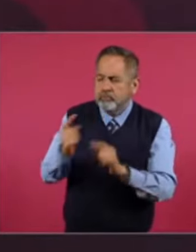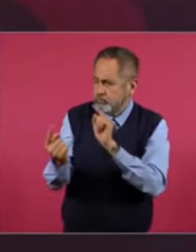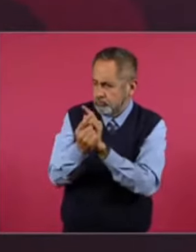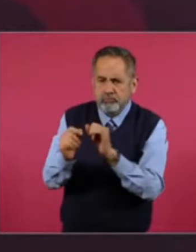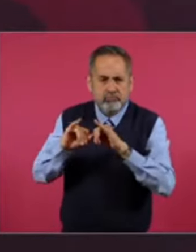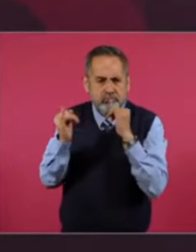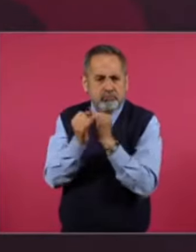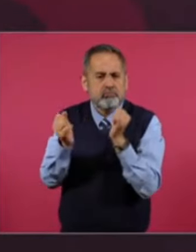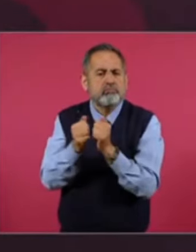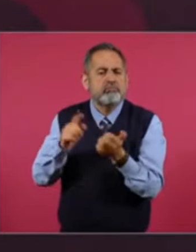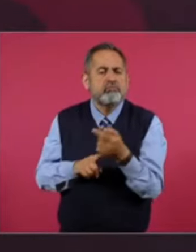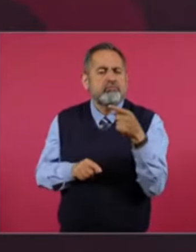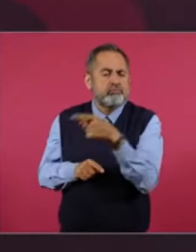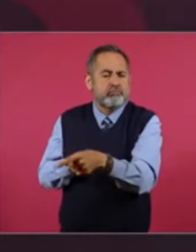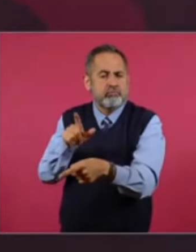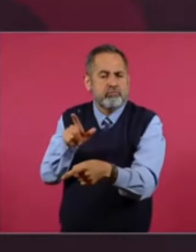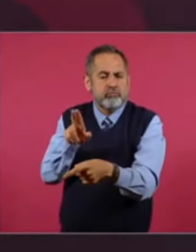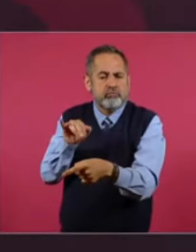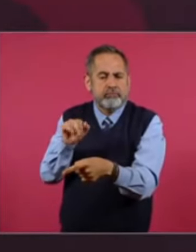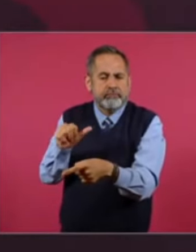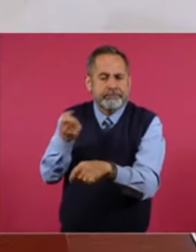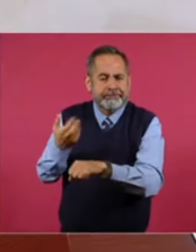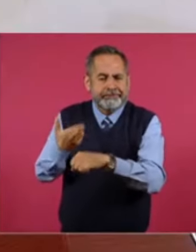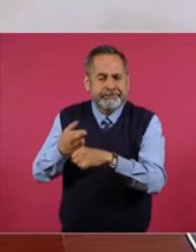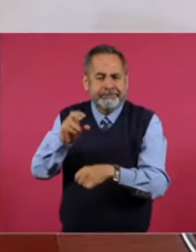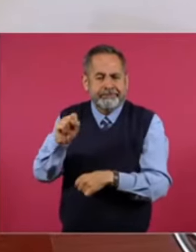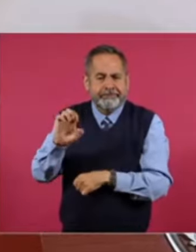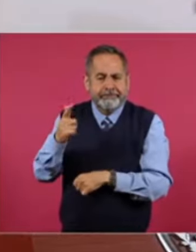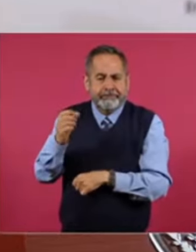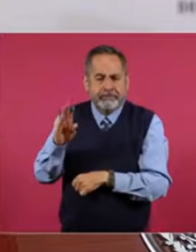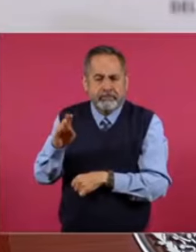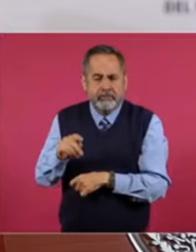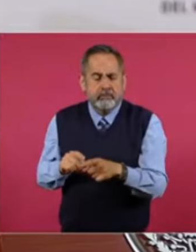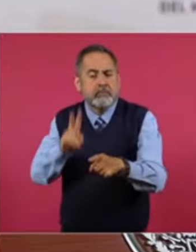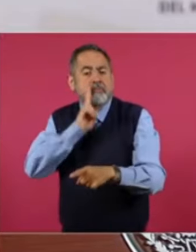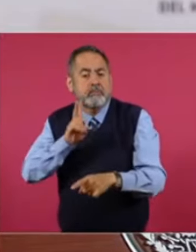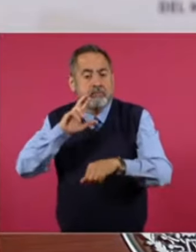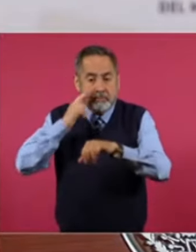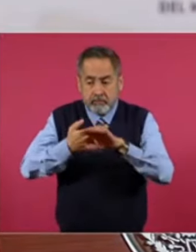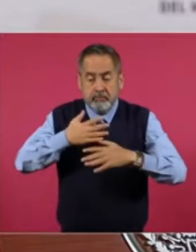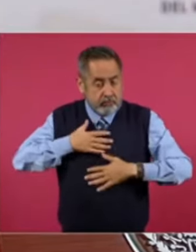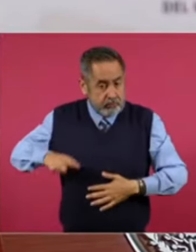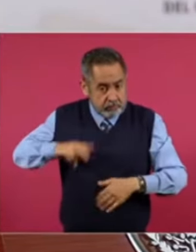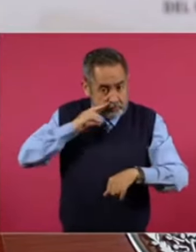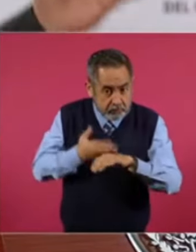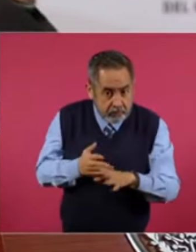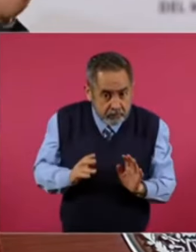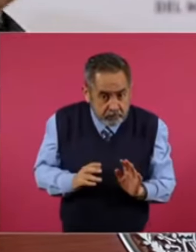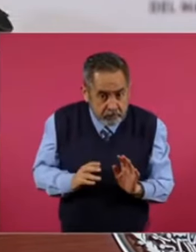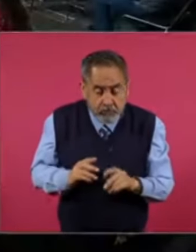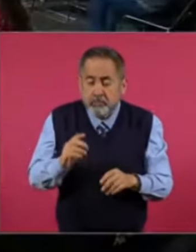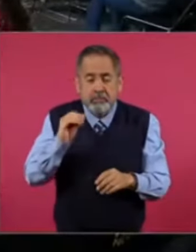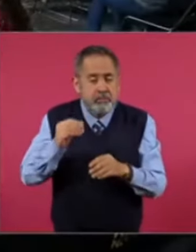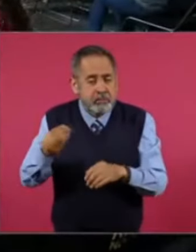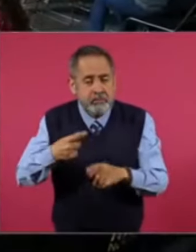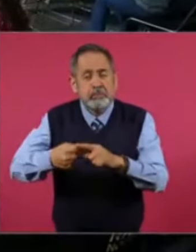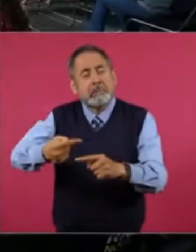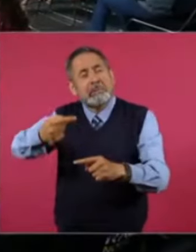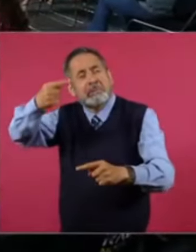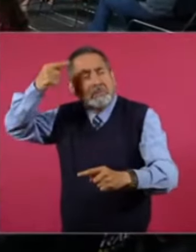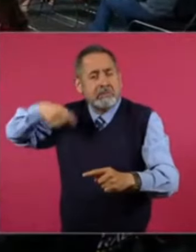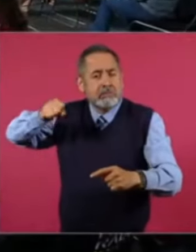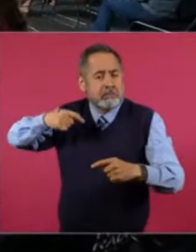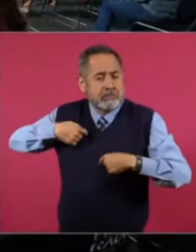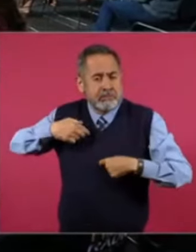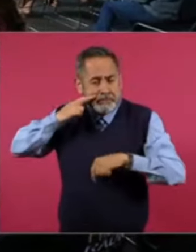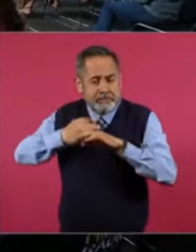Que hablen con. Luisa. Si existe la responsabilidad. Del gobierno. Aun cuando. Esto haya sucedido.